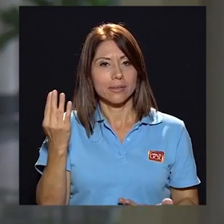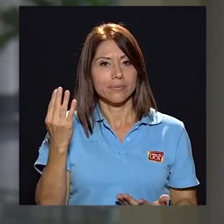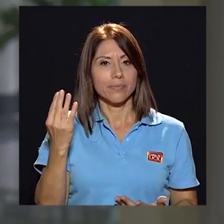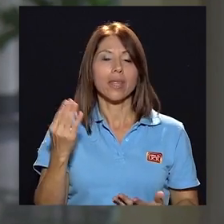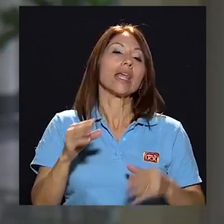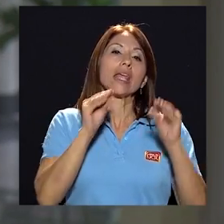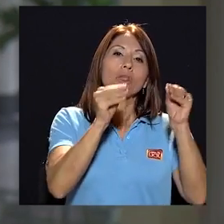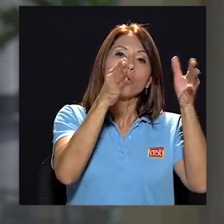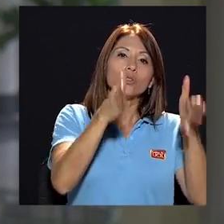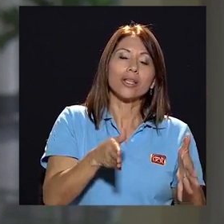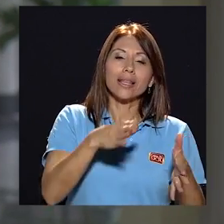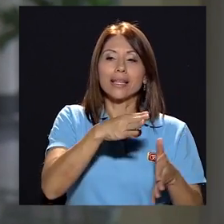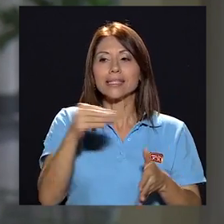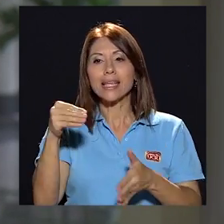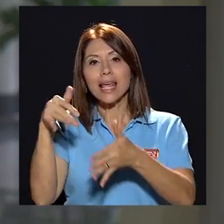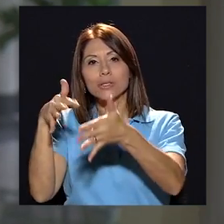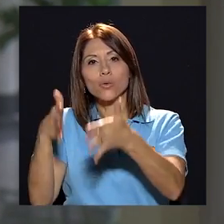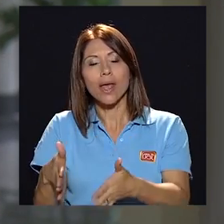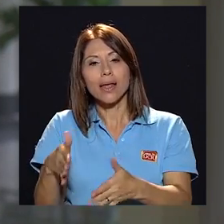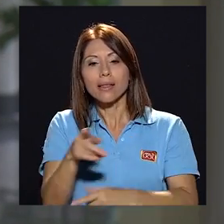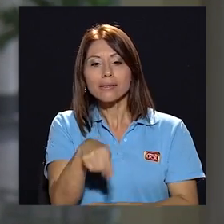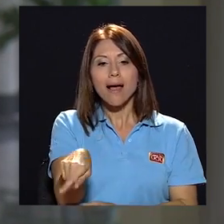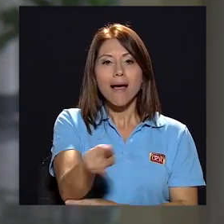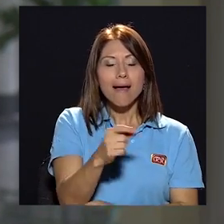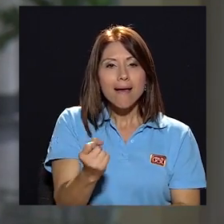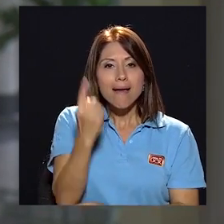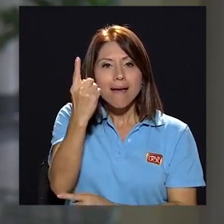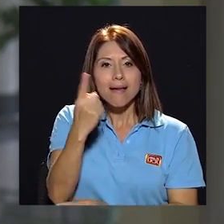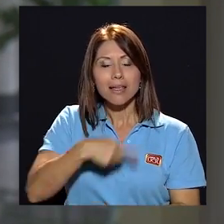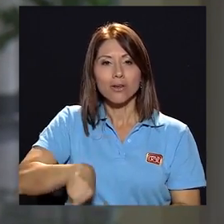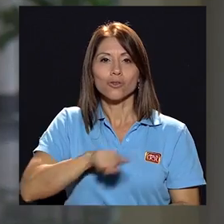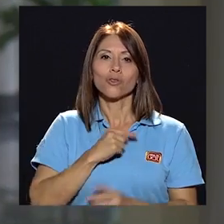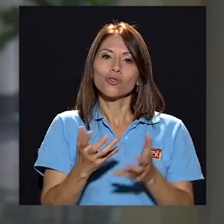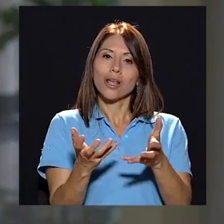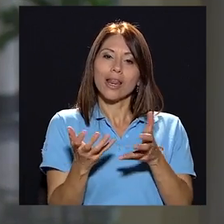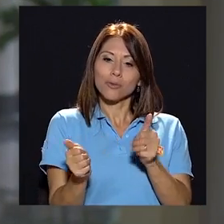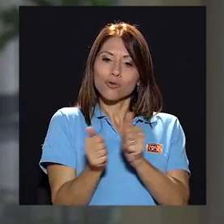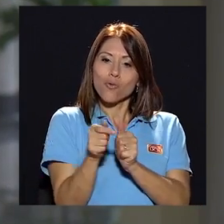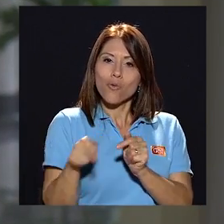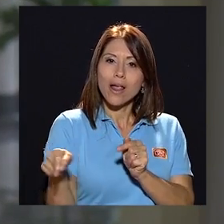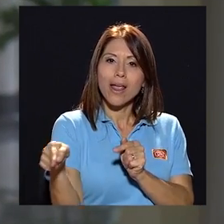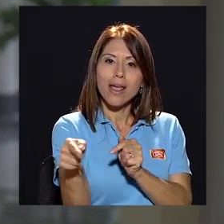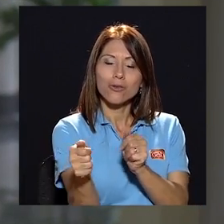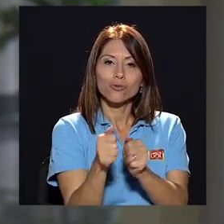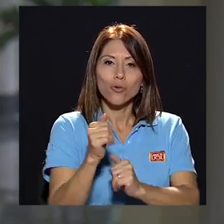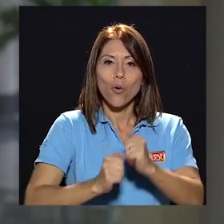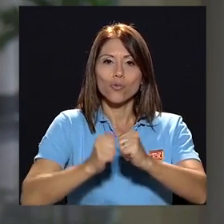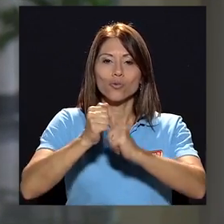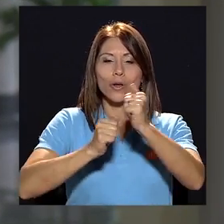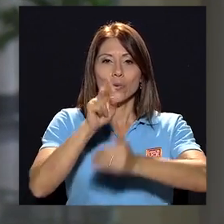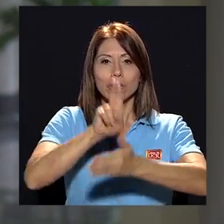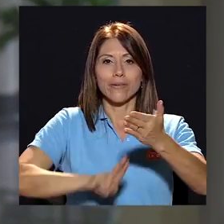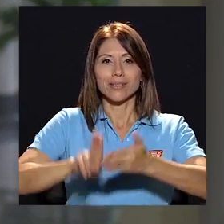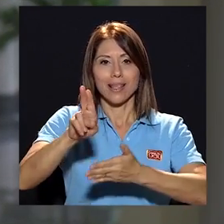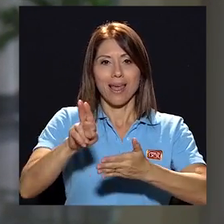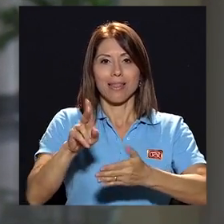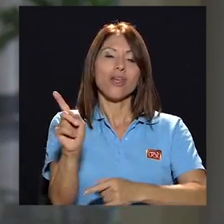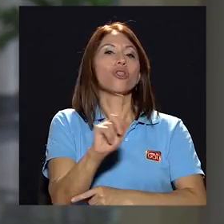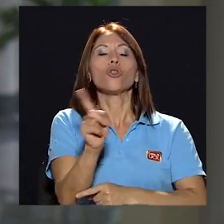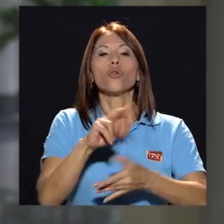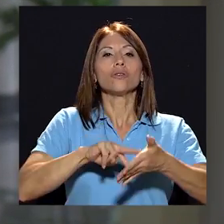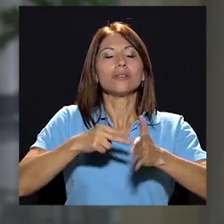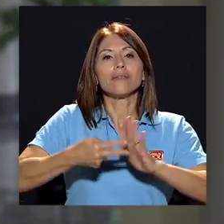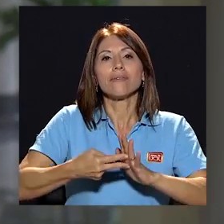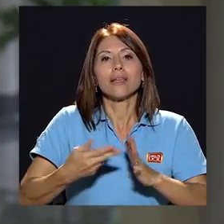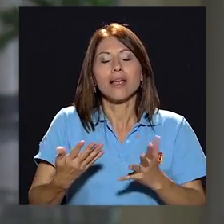madurez, que los docentes y los estudiantes entiendan que nosotros queremos construir universidad a la par de ellos, que